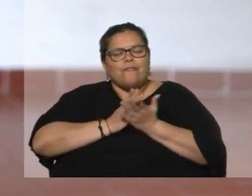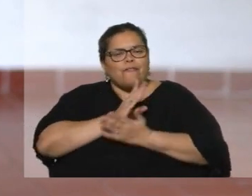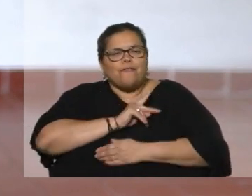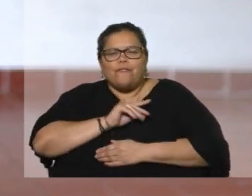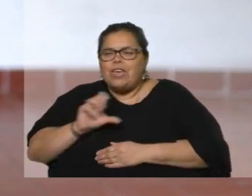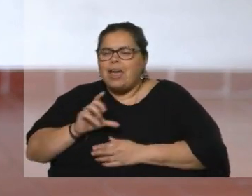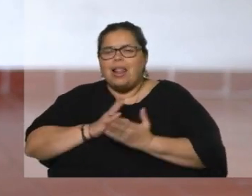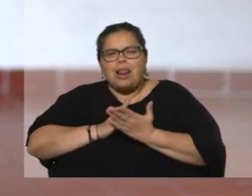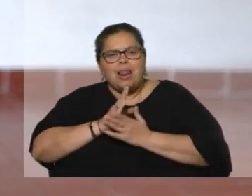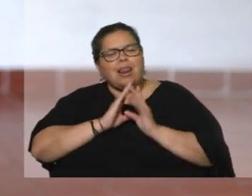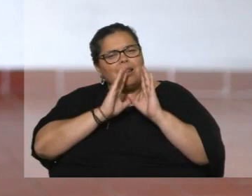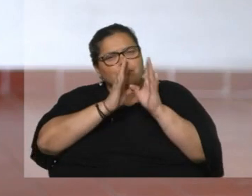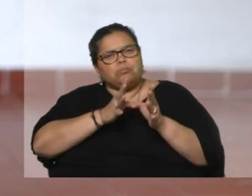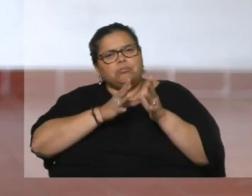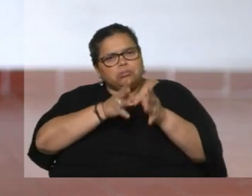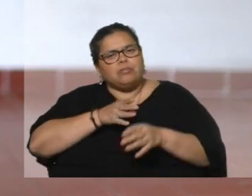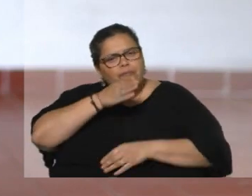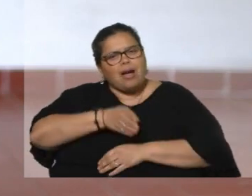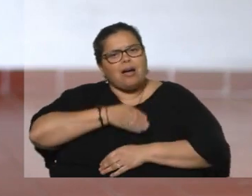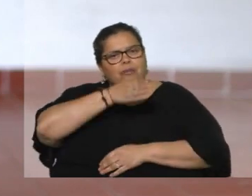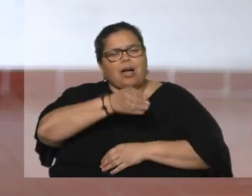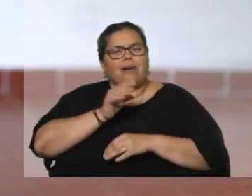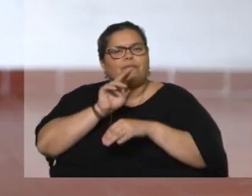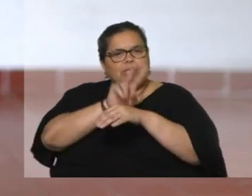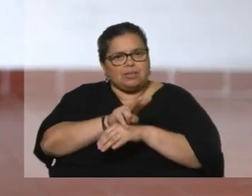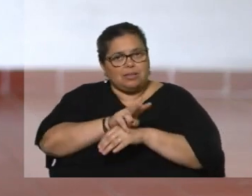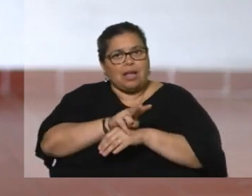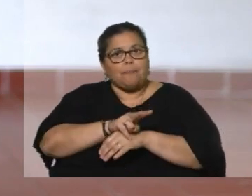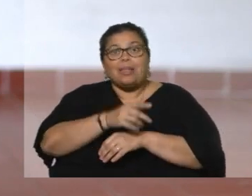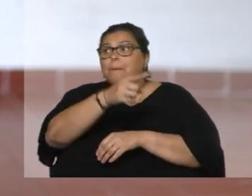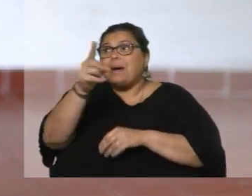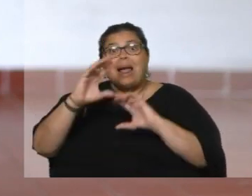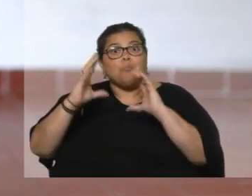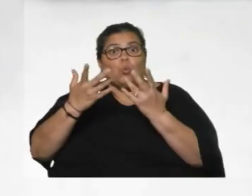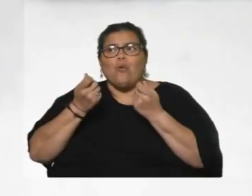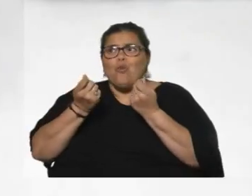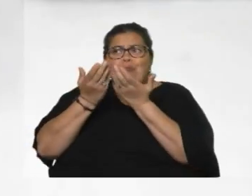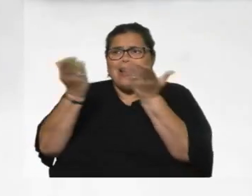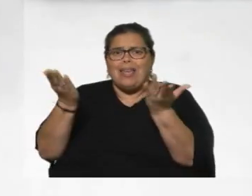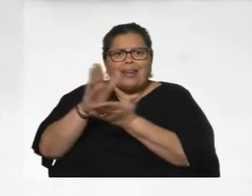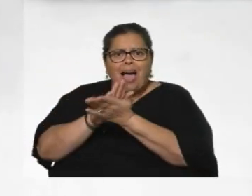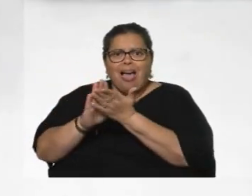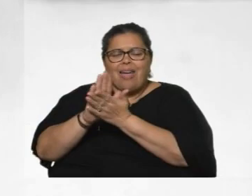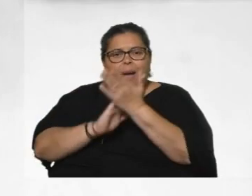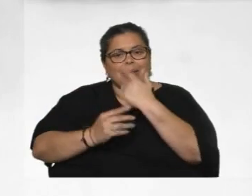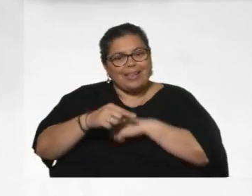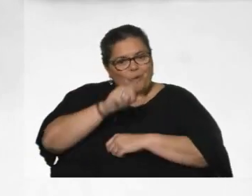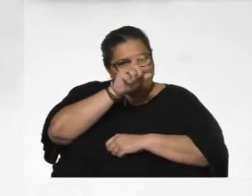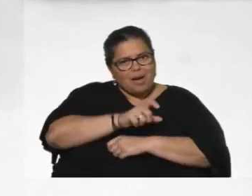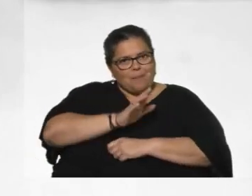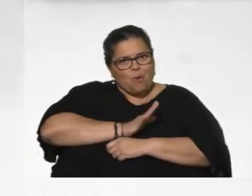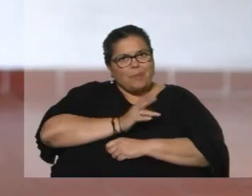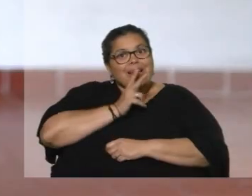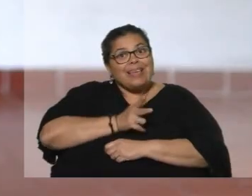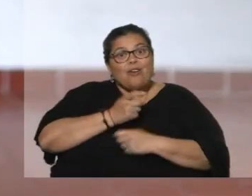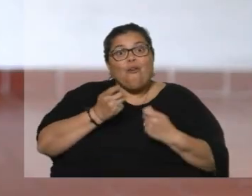personas que están privadas de su libertad y que realmente para el mundo no vale nada. Pero que para ellas lo valen